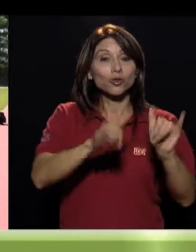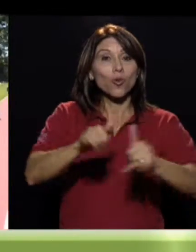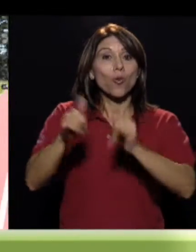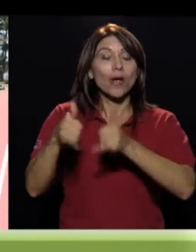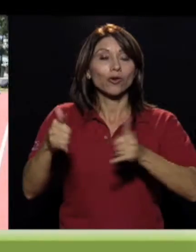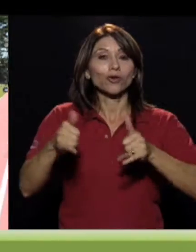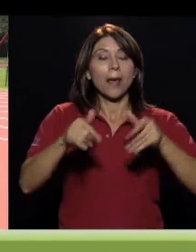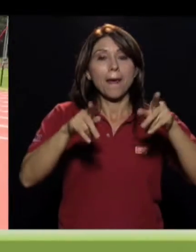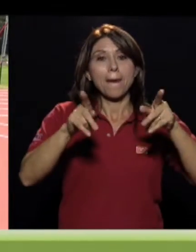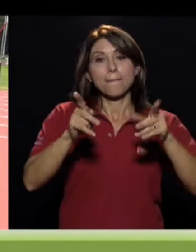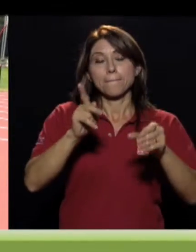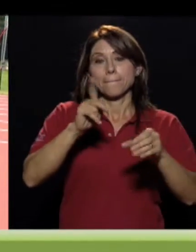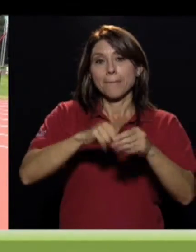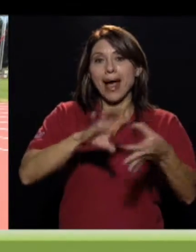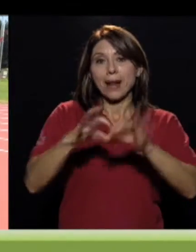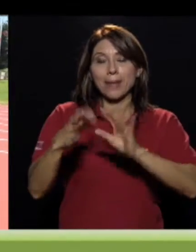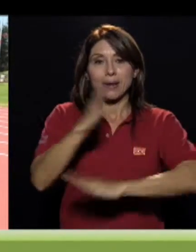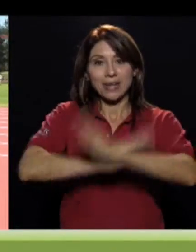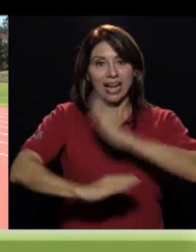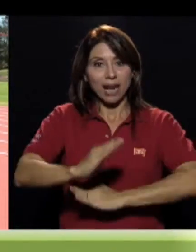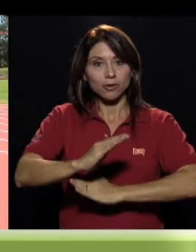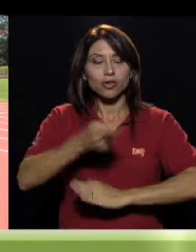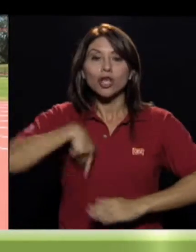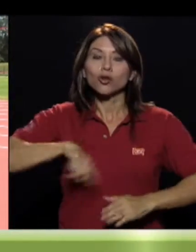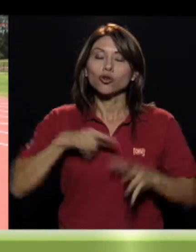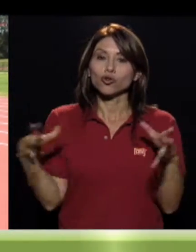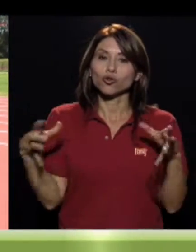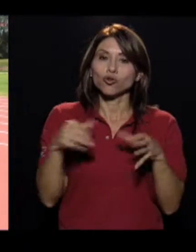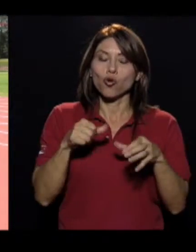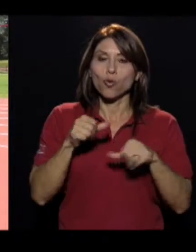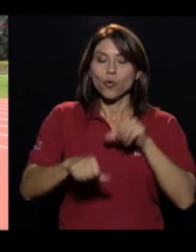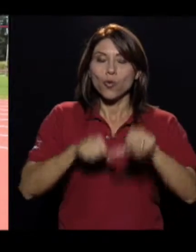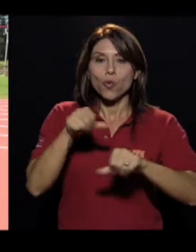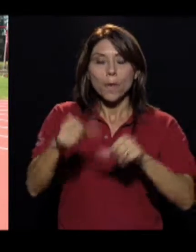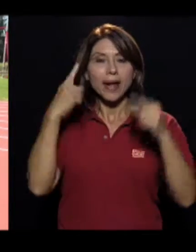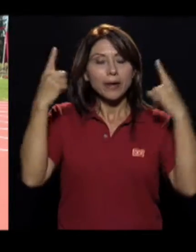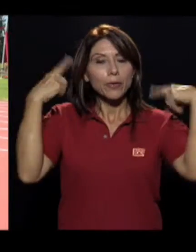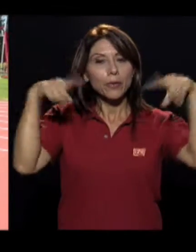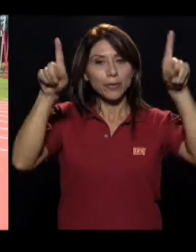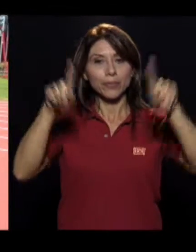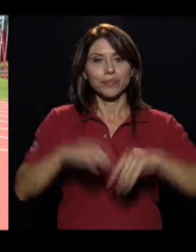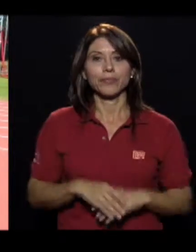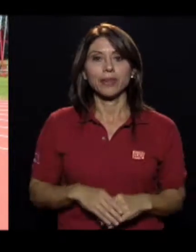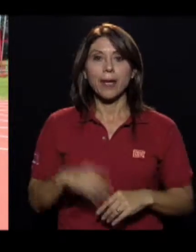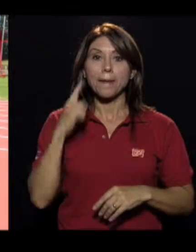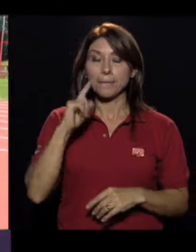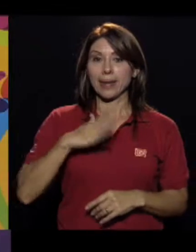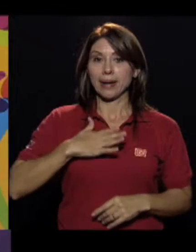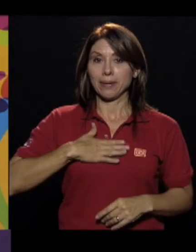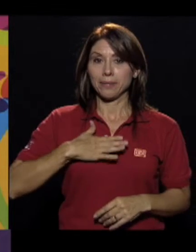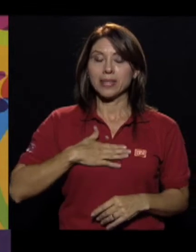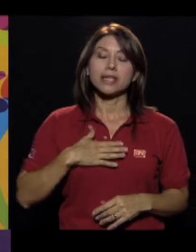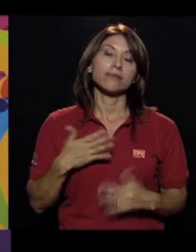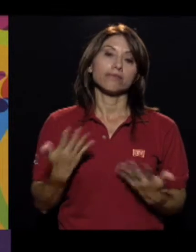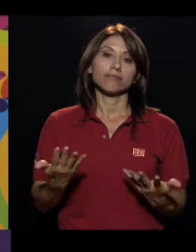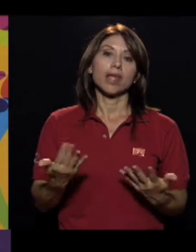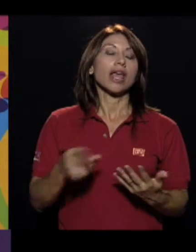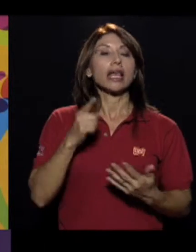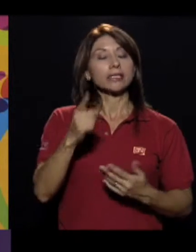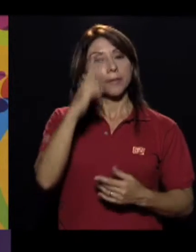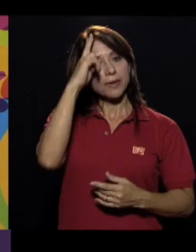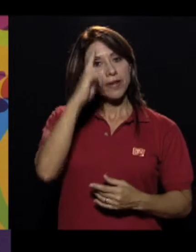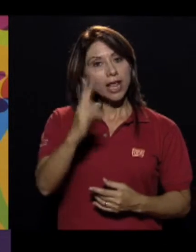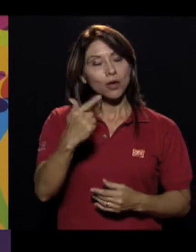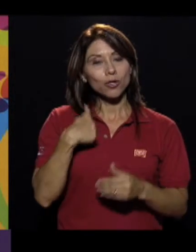americanos. Estamos juntos y luchando y conquistando para poder lograr hacer más. De ahí, para mí, esa